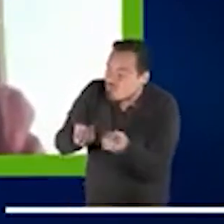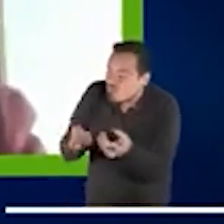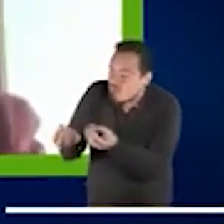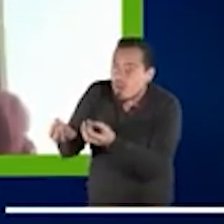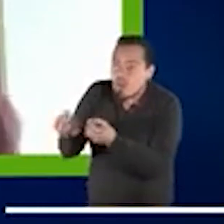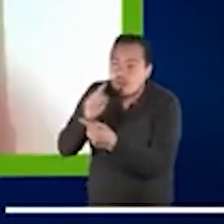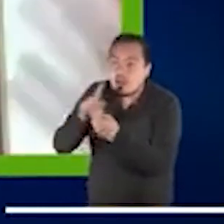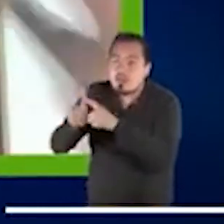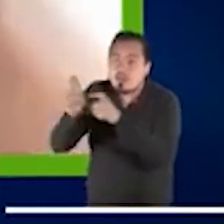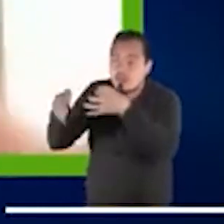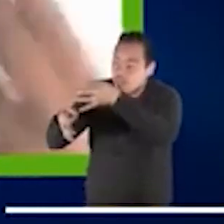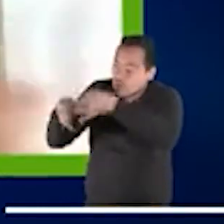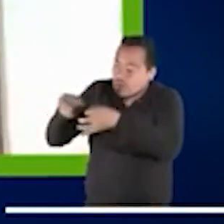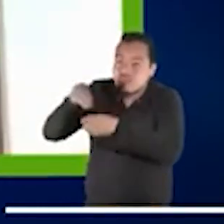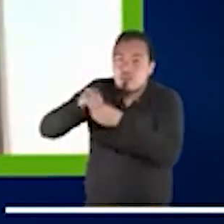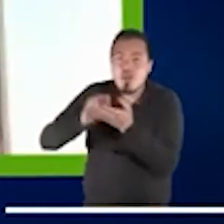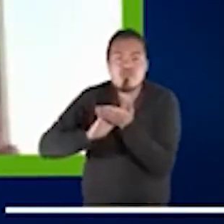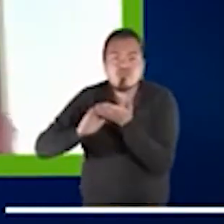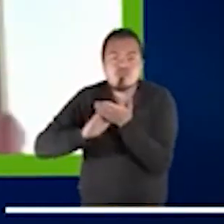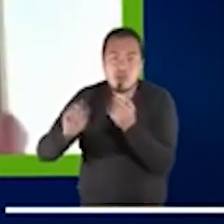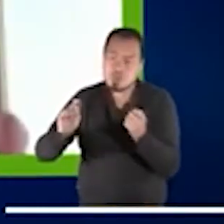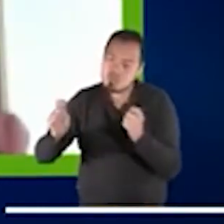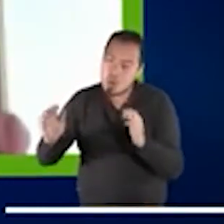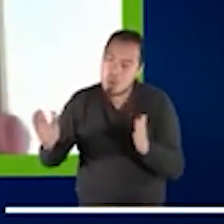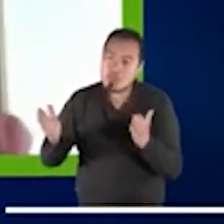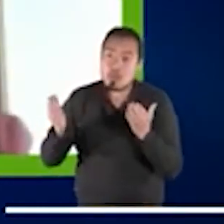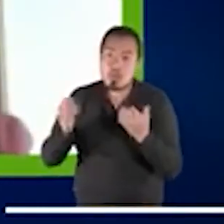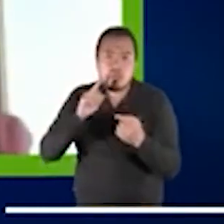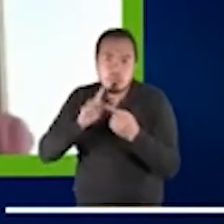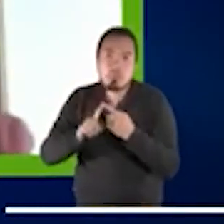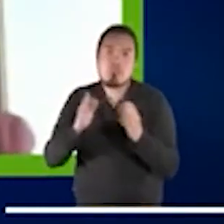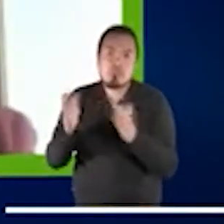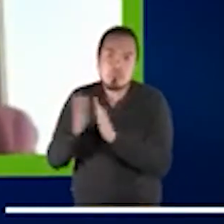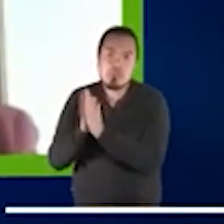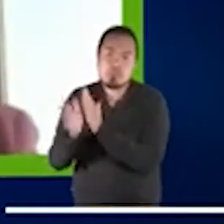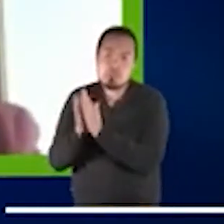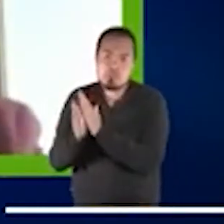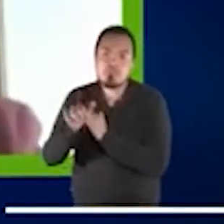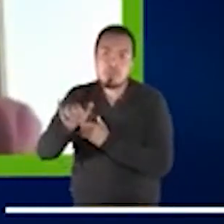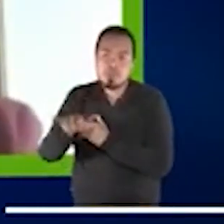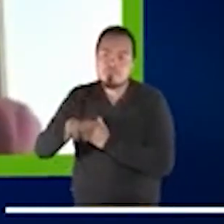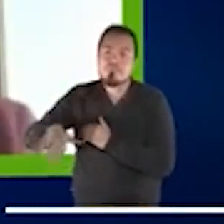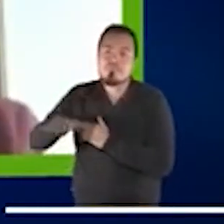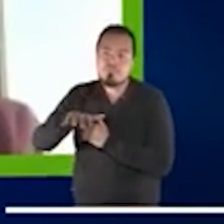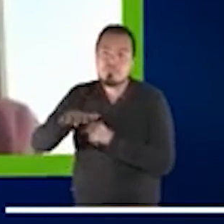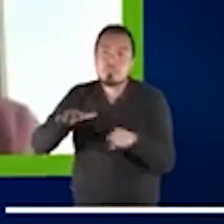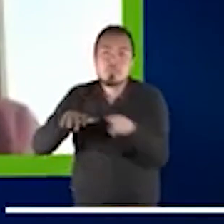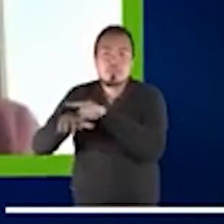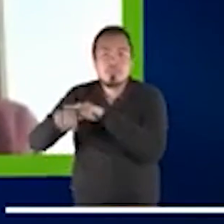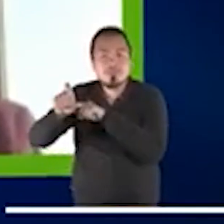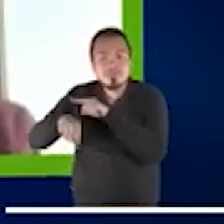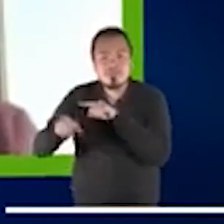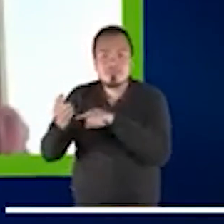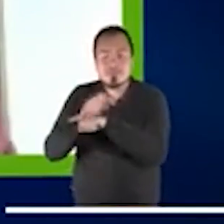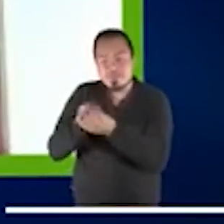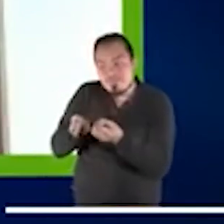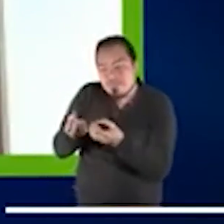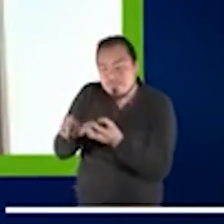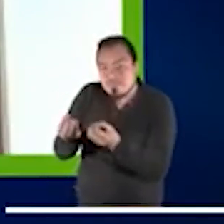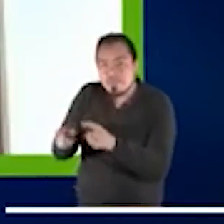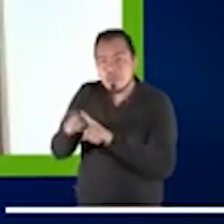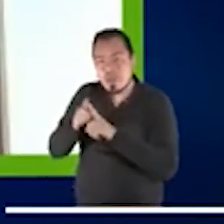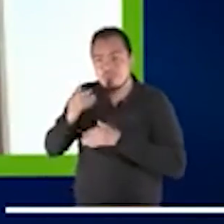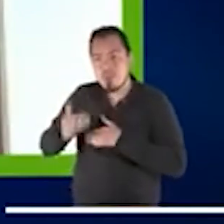justicia restaurativa en otra manera entrando por otros lados donde la gente necesita ese tipo de prácticas y de servicios.